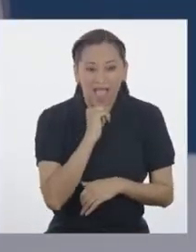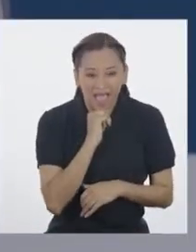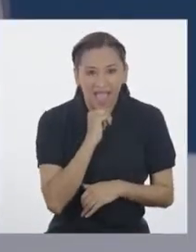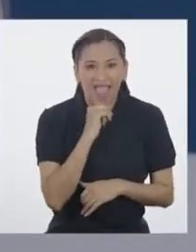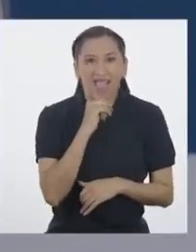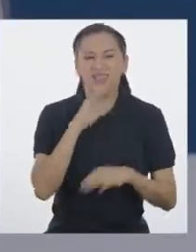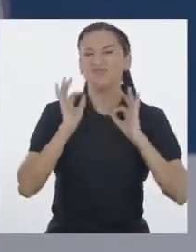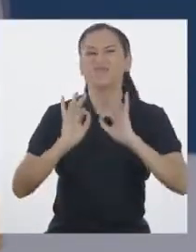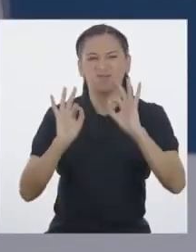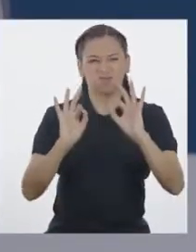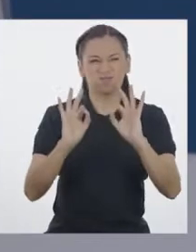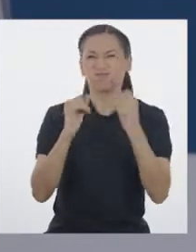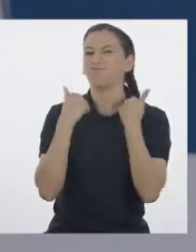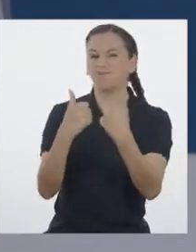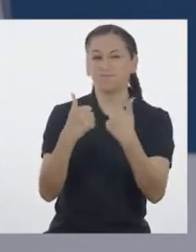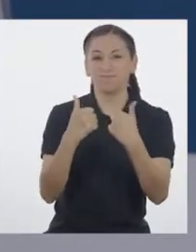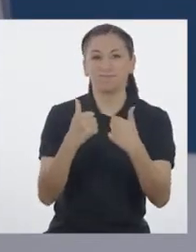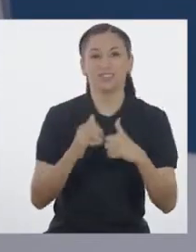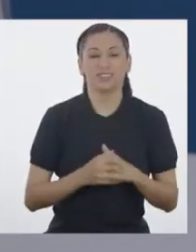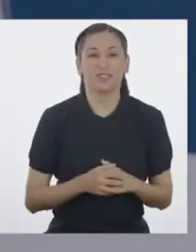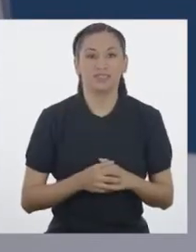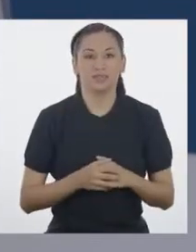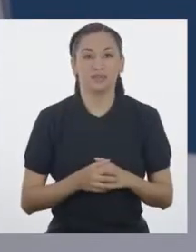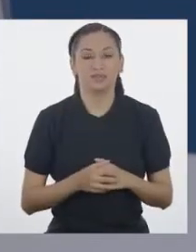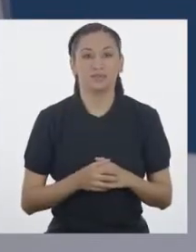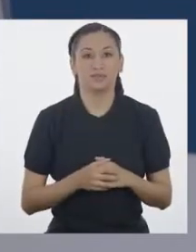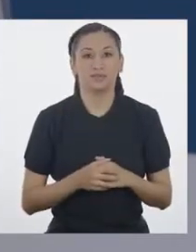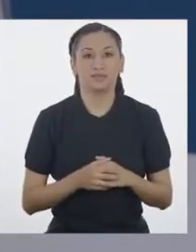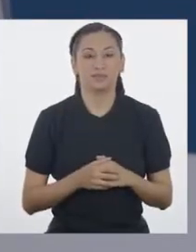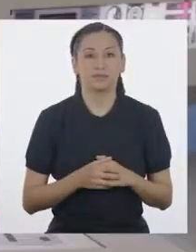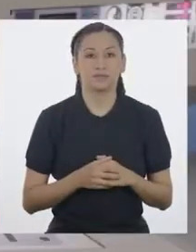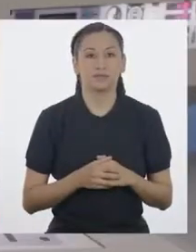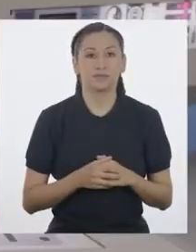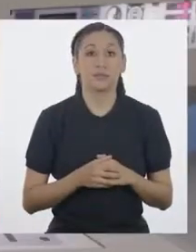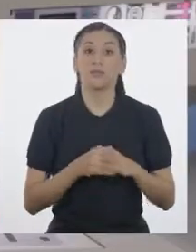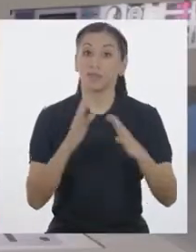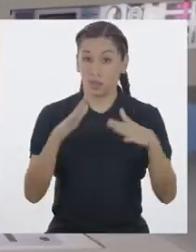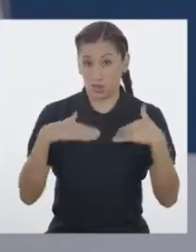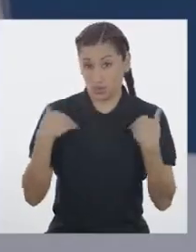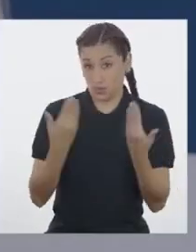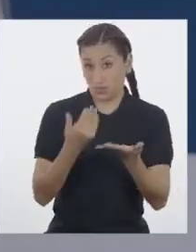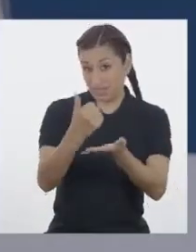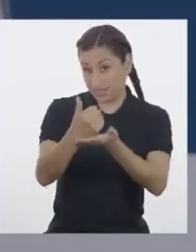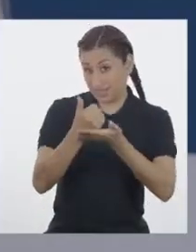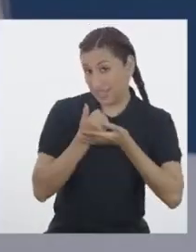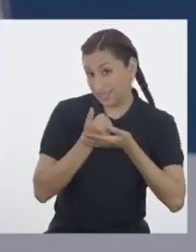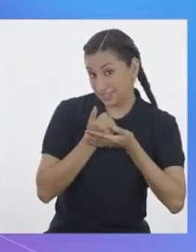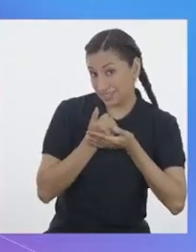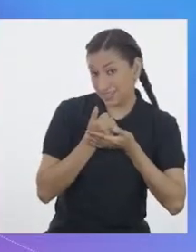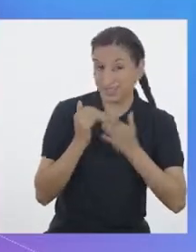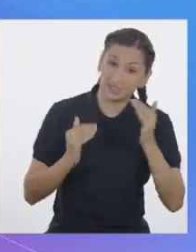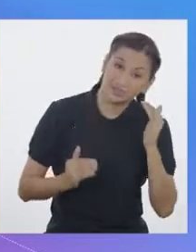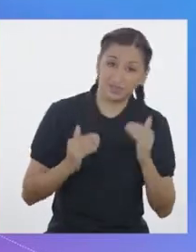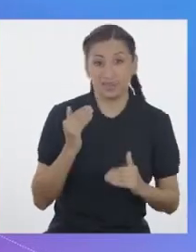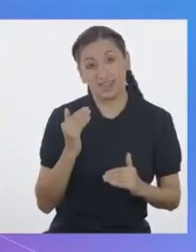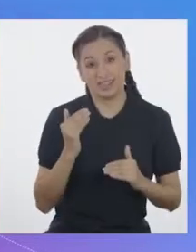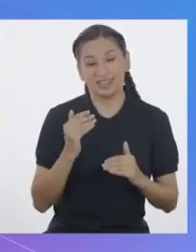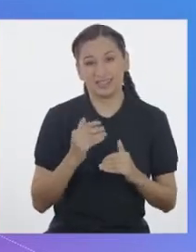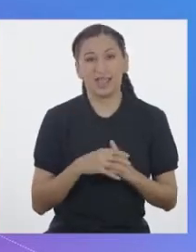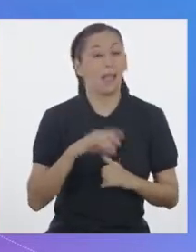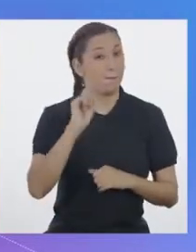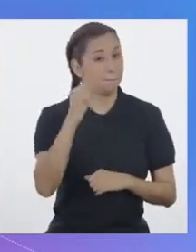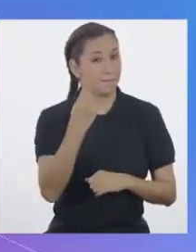¡Eso me parece genial, Maca! ¿Nos podrías ayudar? Primero